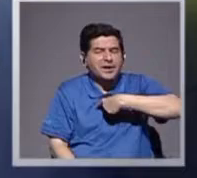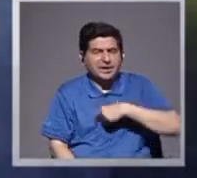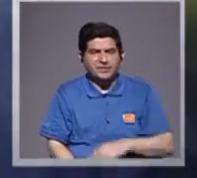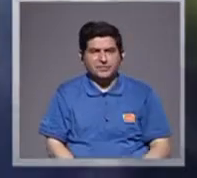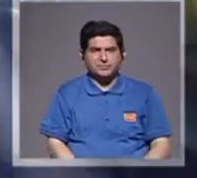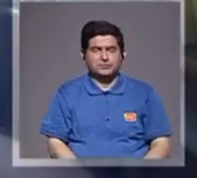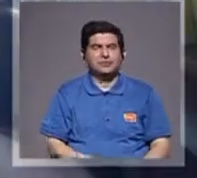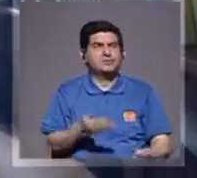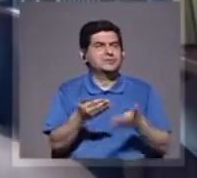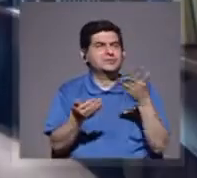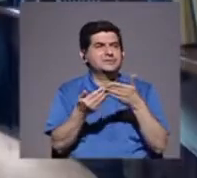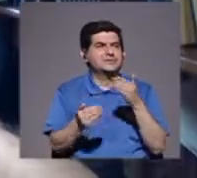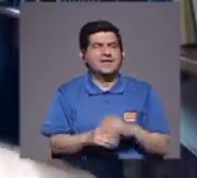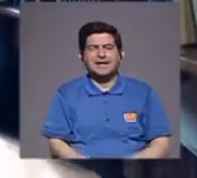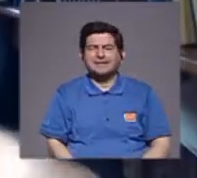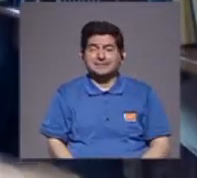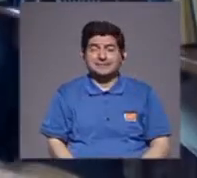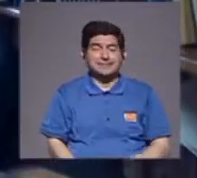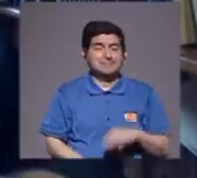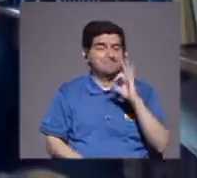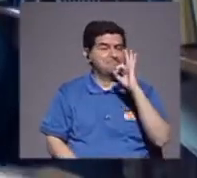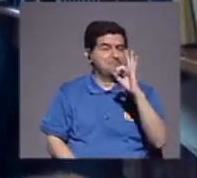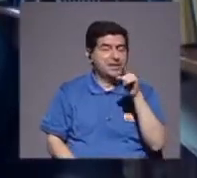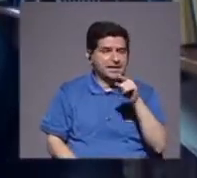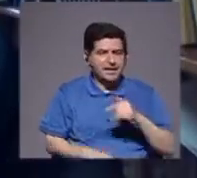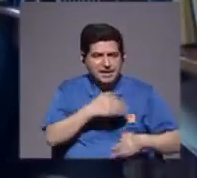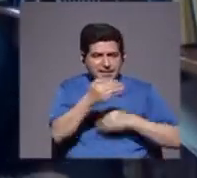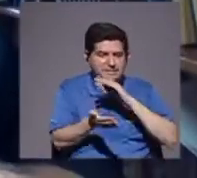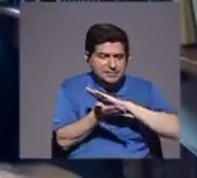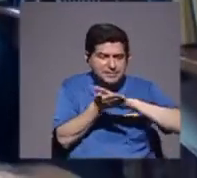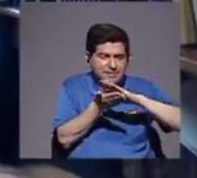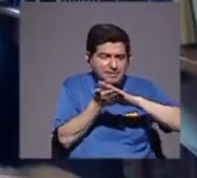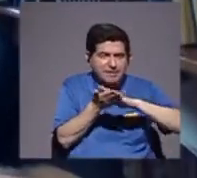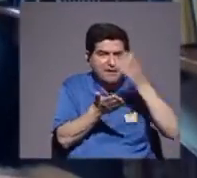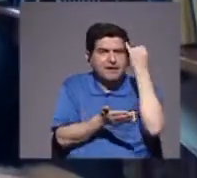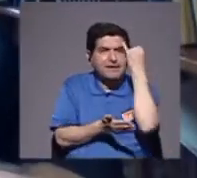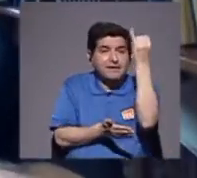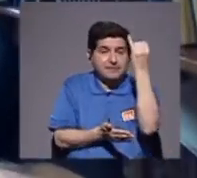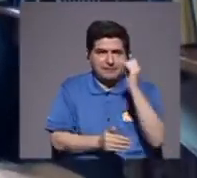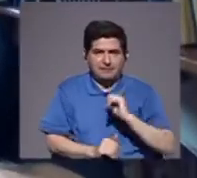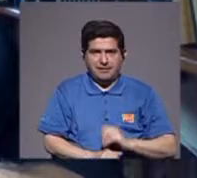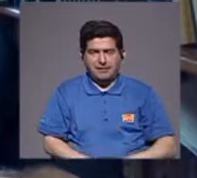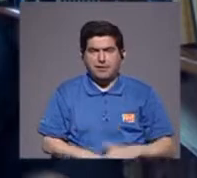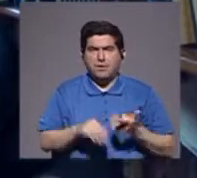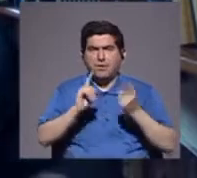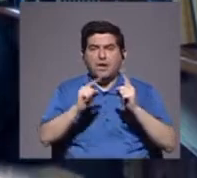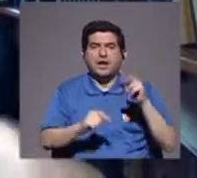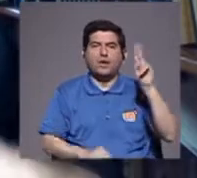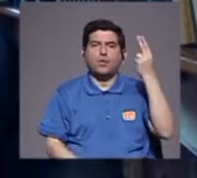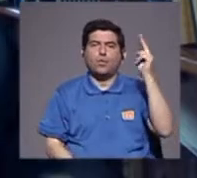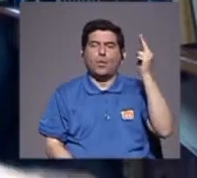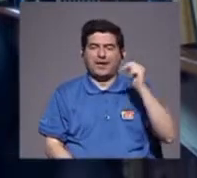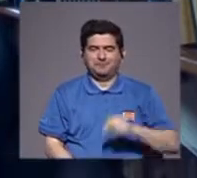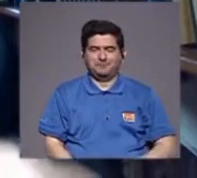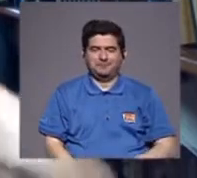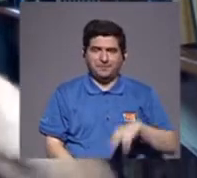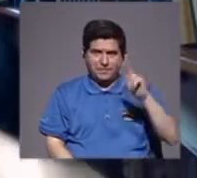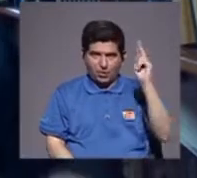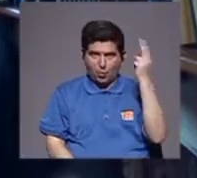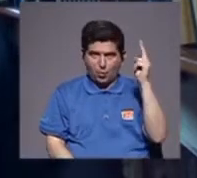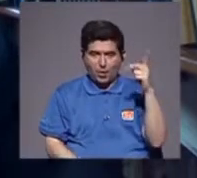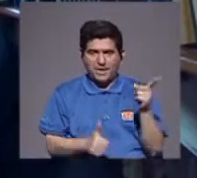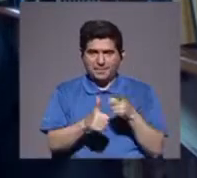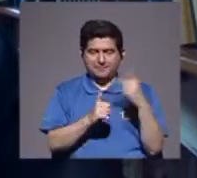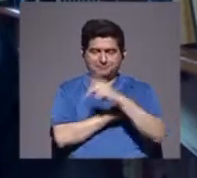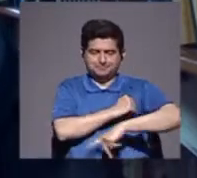cae casi como anillo al dedo en esa depuración de ideas a las que vamos es Uruguay. Uruguay efectivamente fue